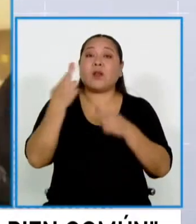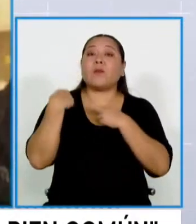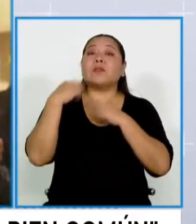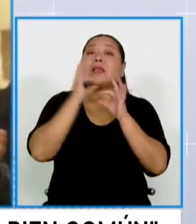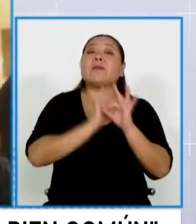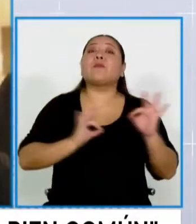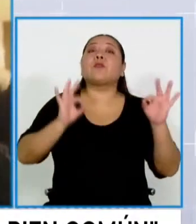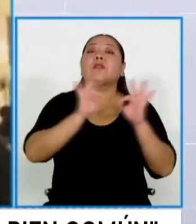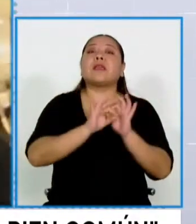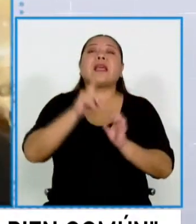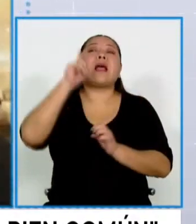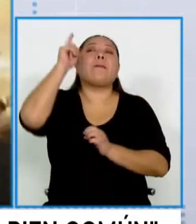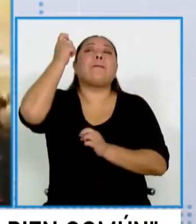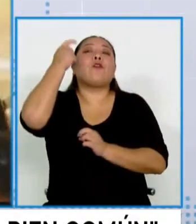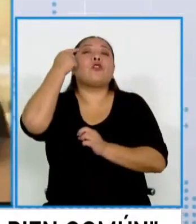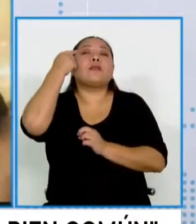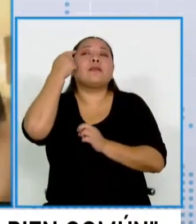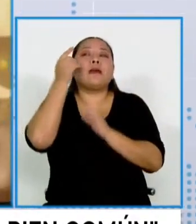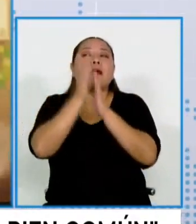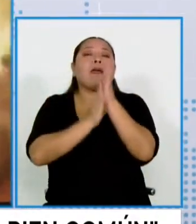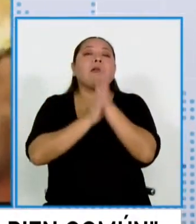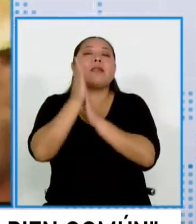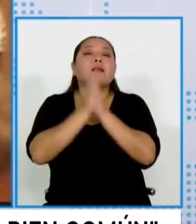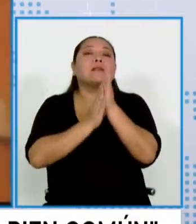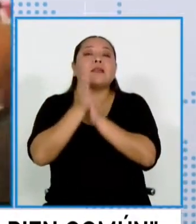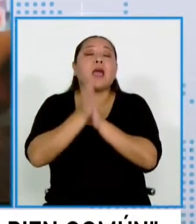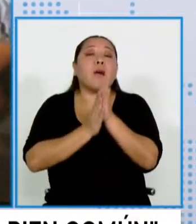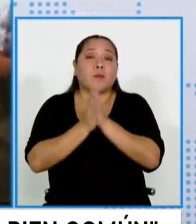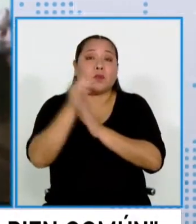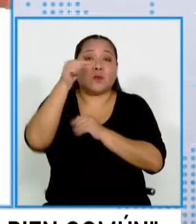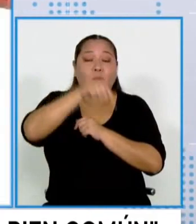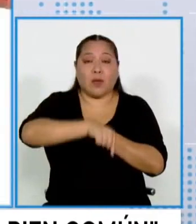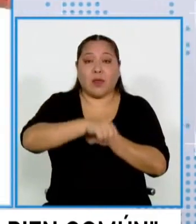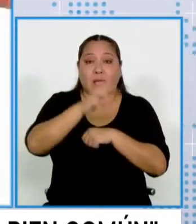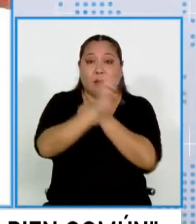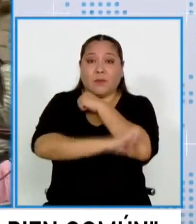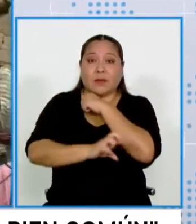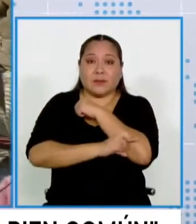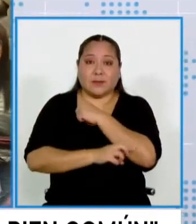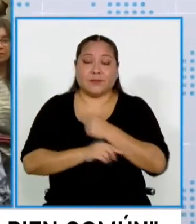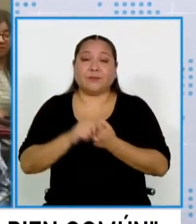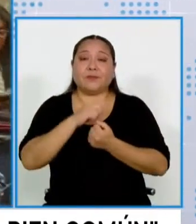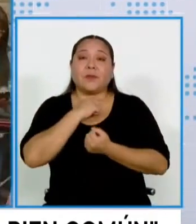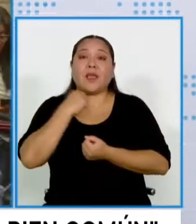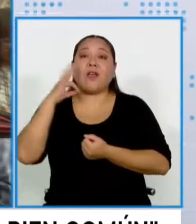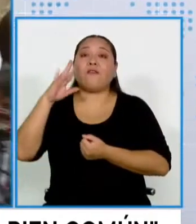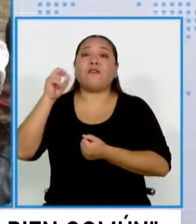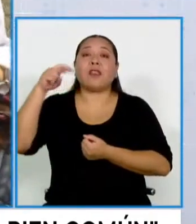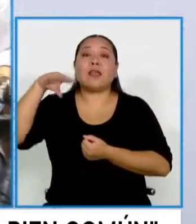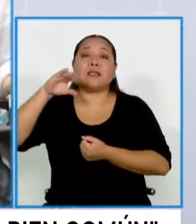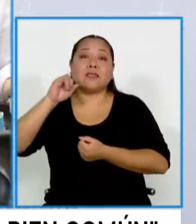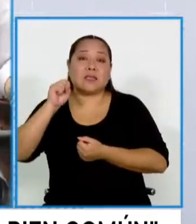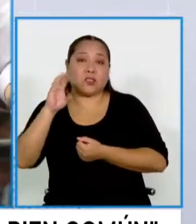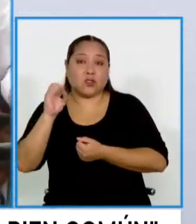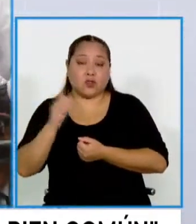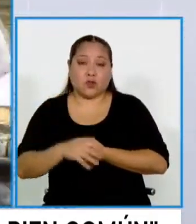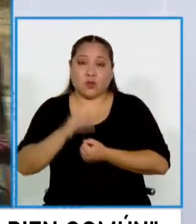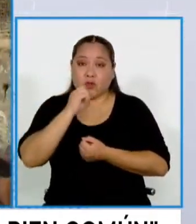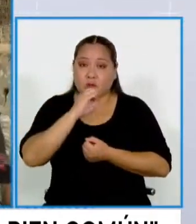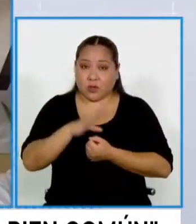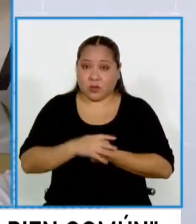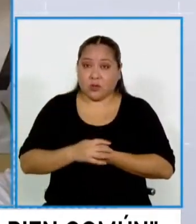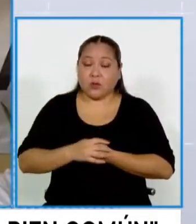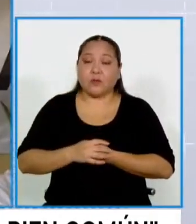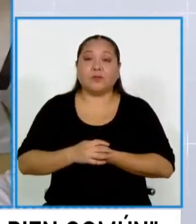queremos nosotros para el país. El Papa Francisco, en la última encíclica, Hermanos